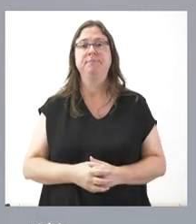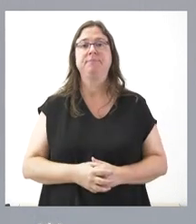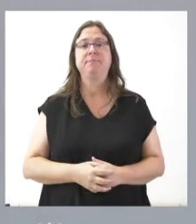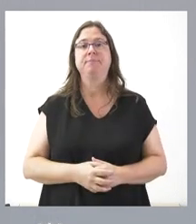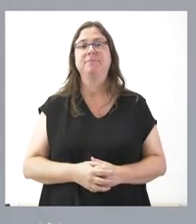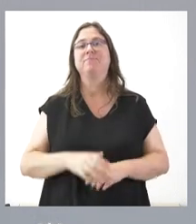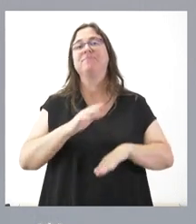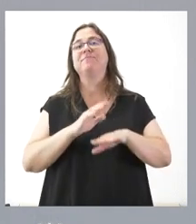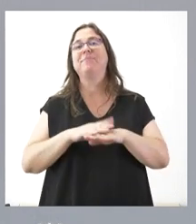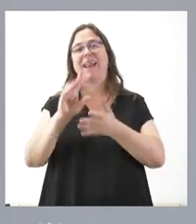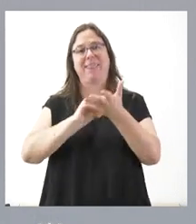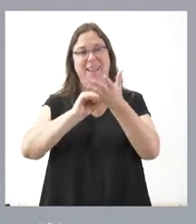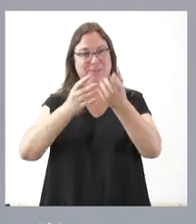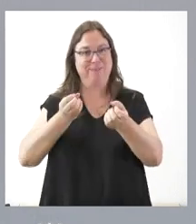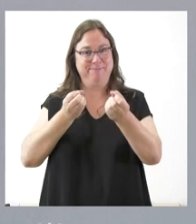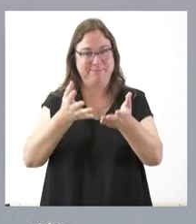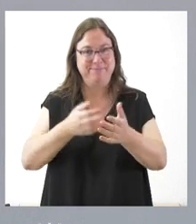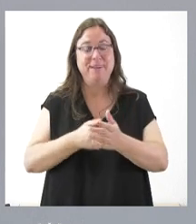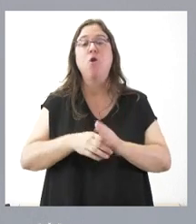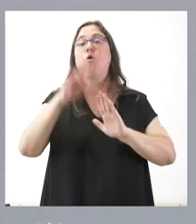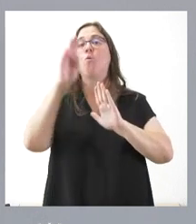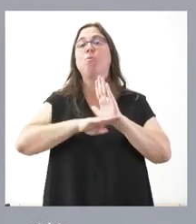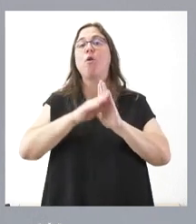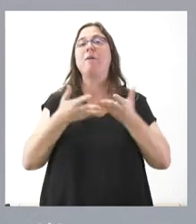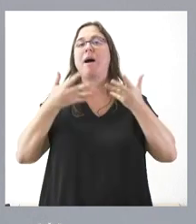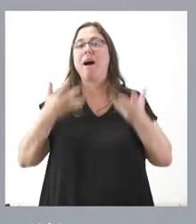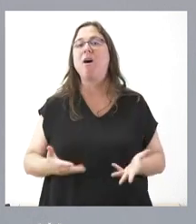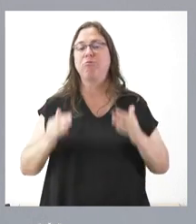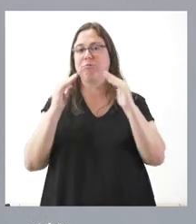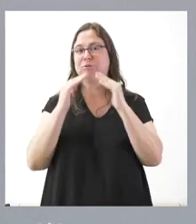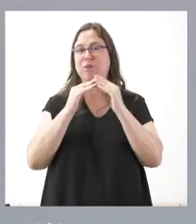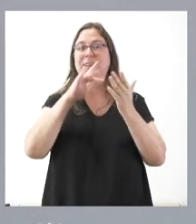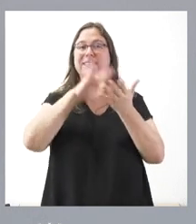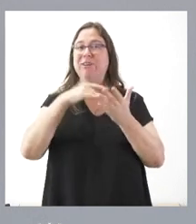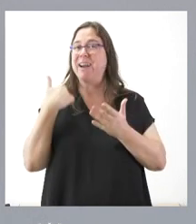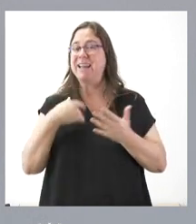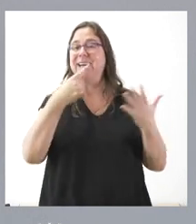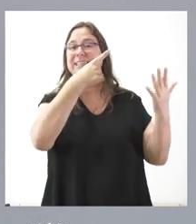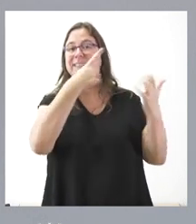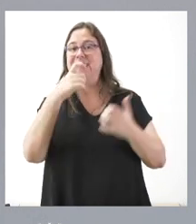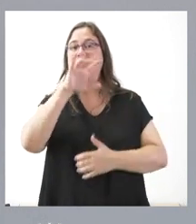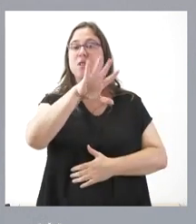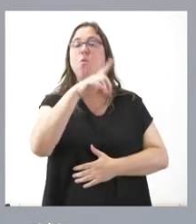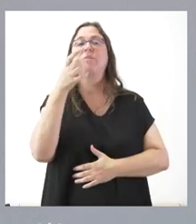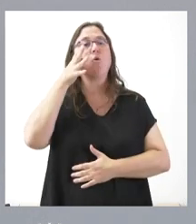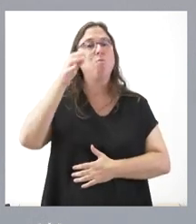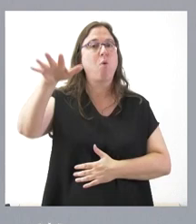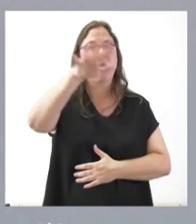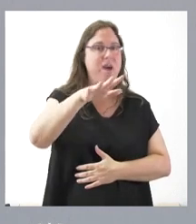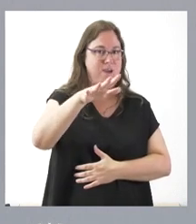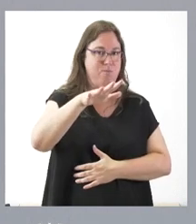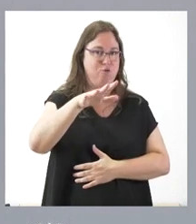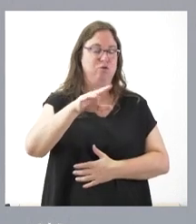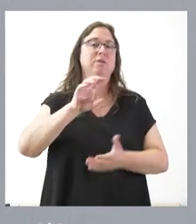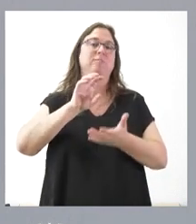darles dos datos globales, el programa Agusto en Casa llega ya a 651 municipios de esta